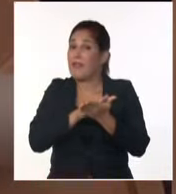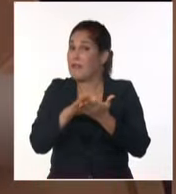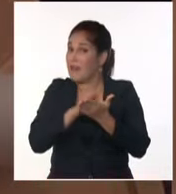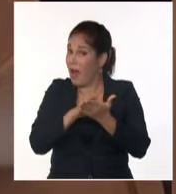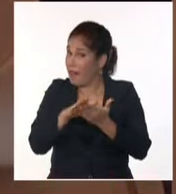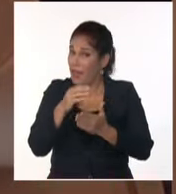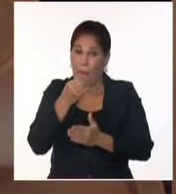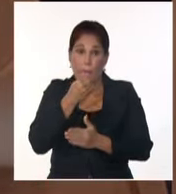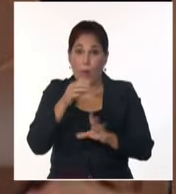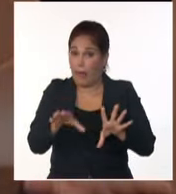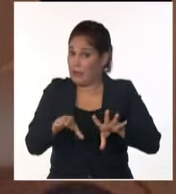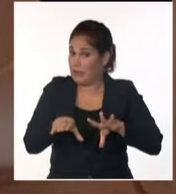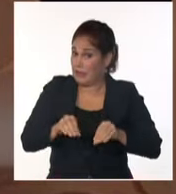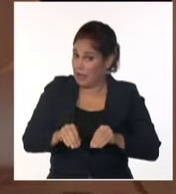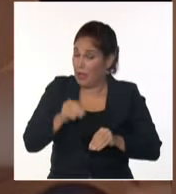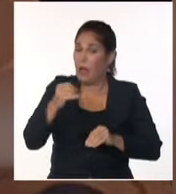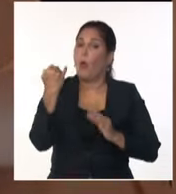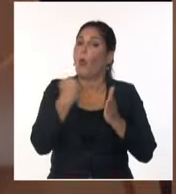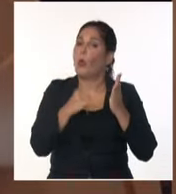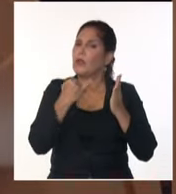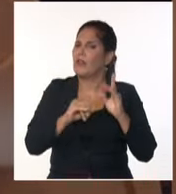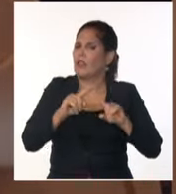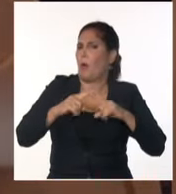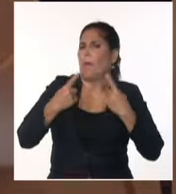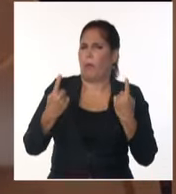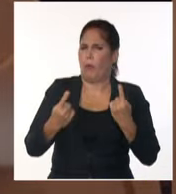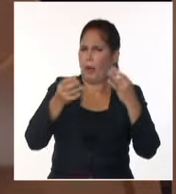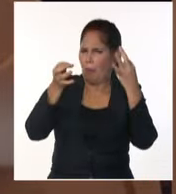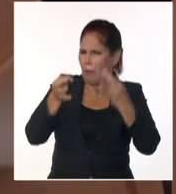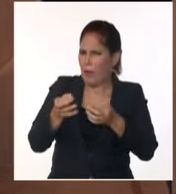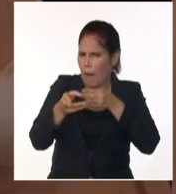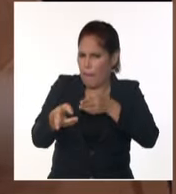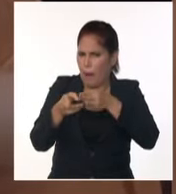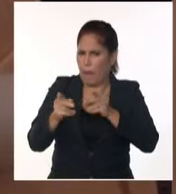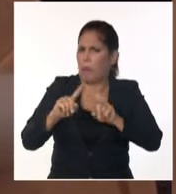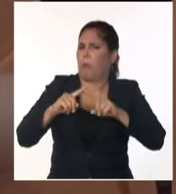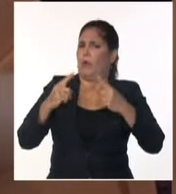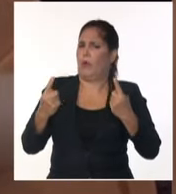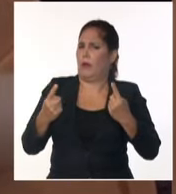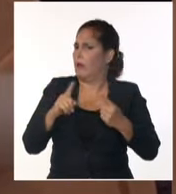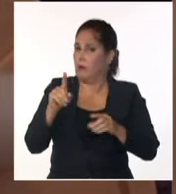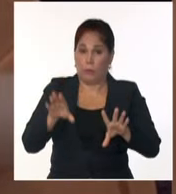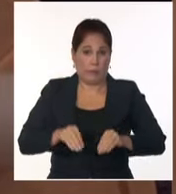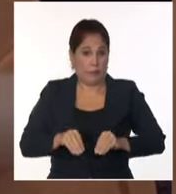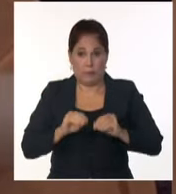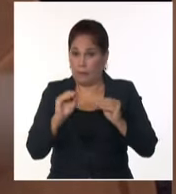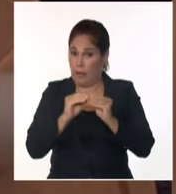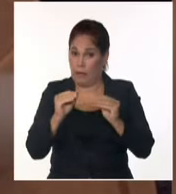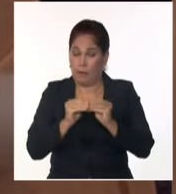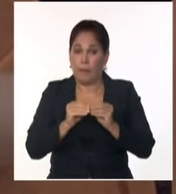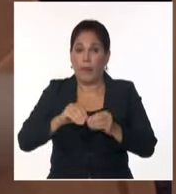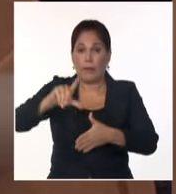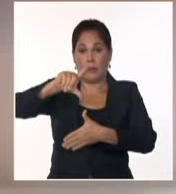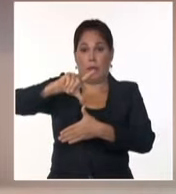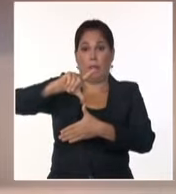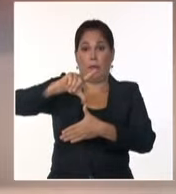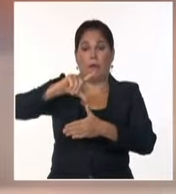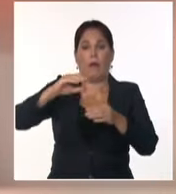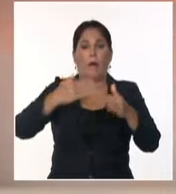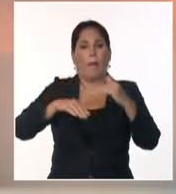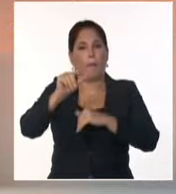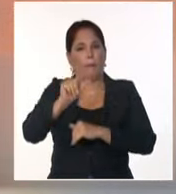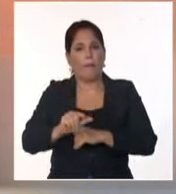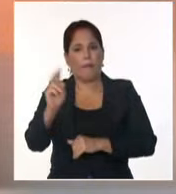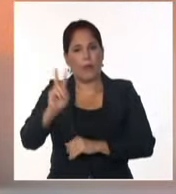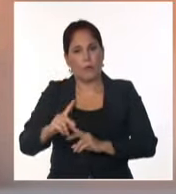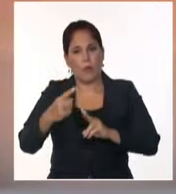puede aceptar, justificar y legitimar semejante carnicería. Desde Latinoamérica, las cancillerías de Venezuela